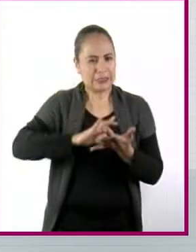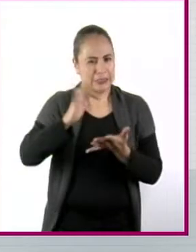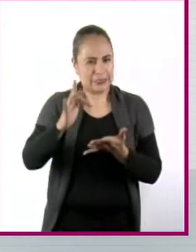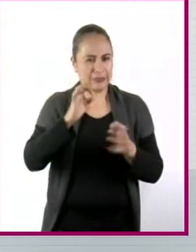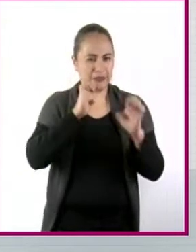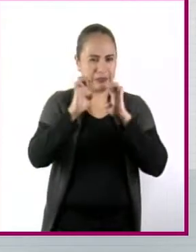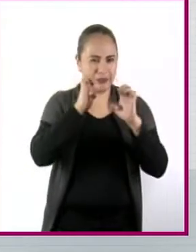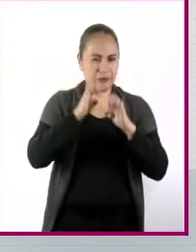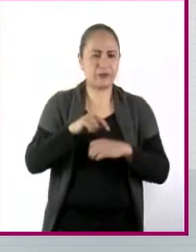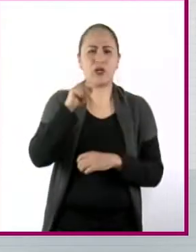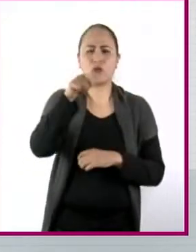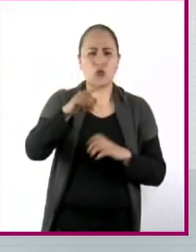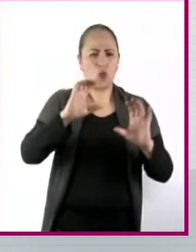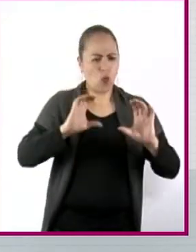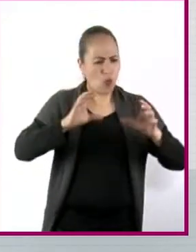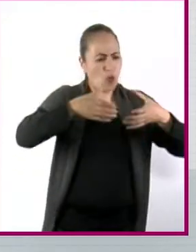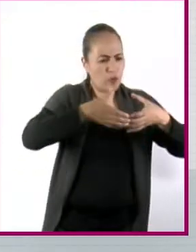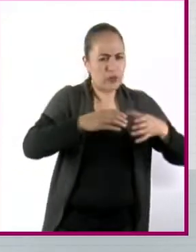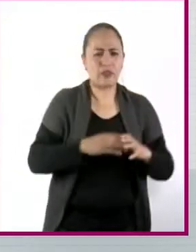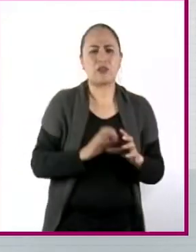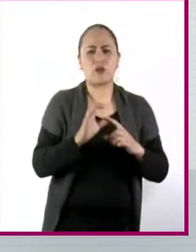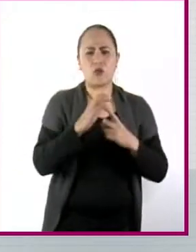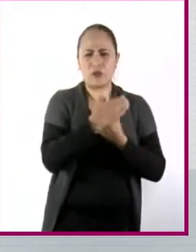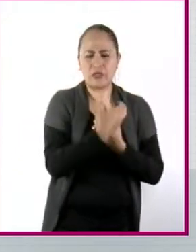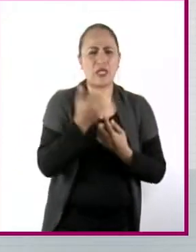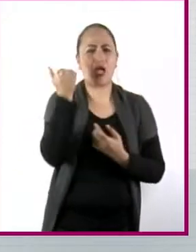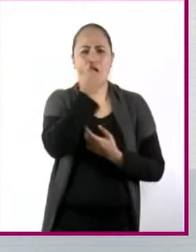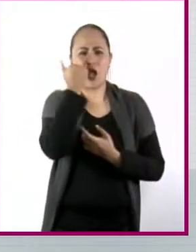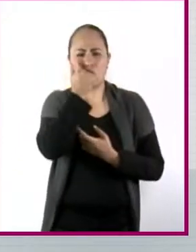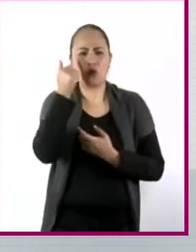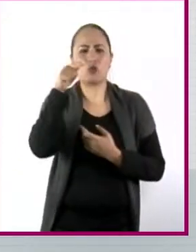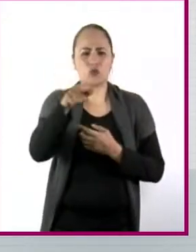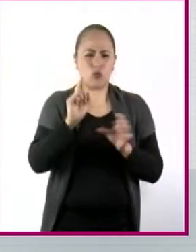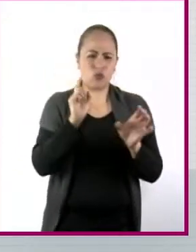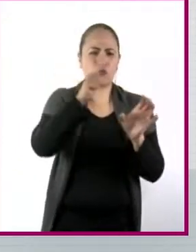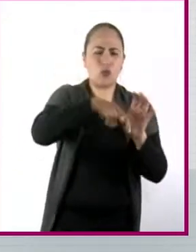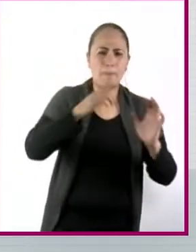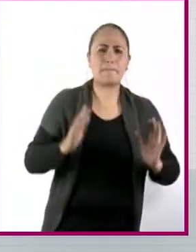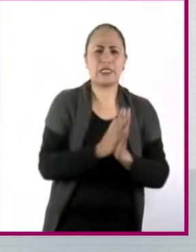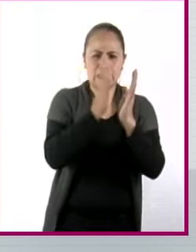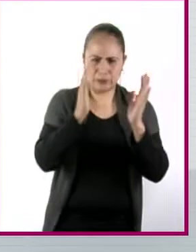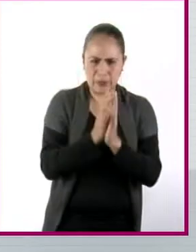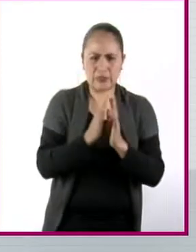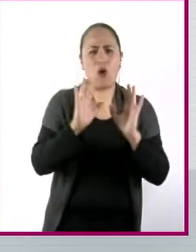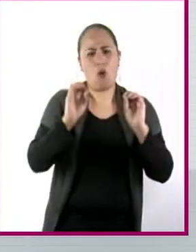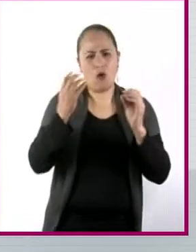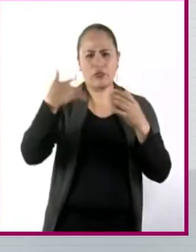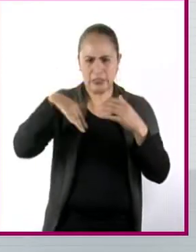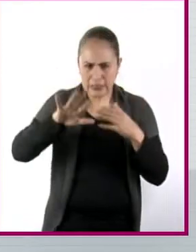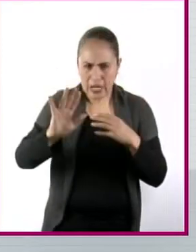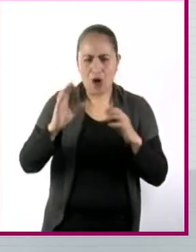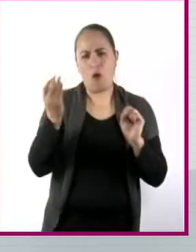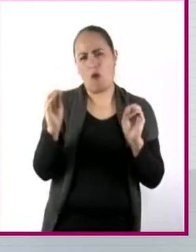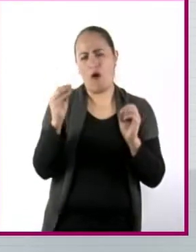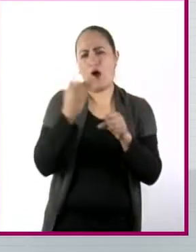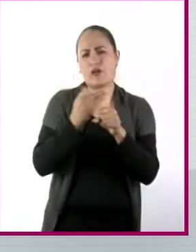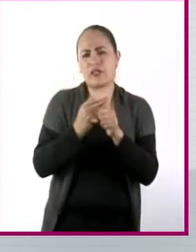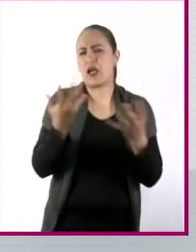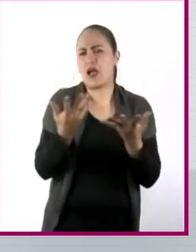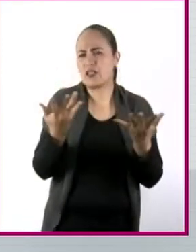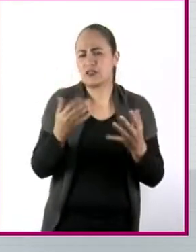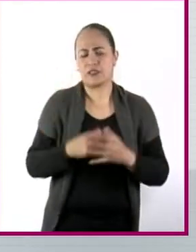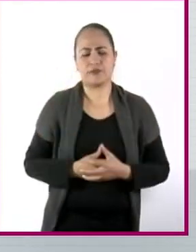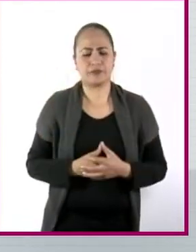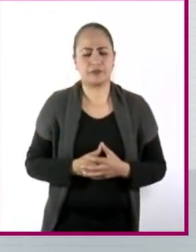tipo de comité estudiantil has participado, participas y en qué rol has jugado o juegas? Y en mi caso, por ejemplo, yo tuve la